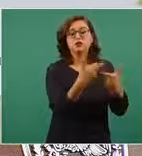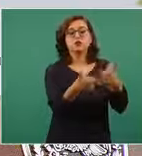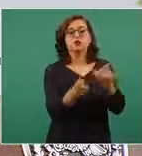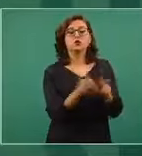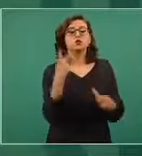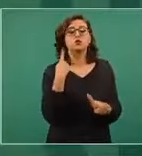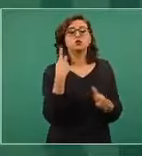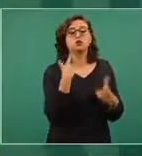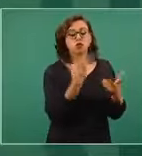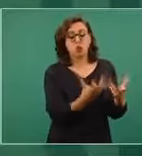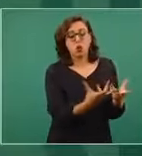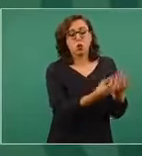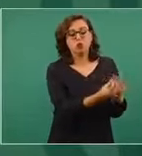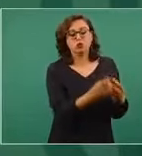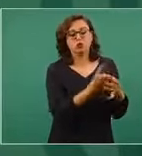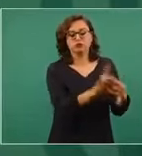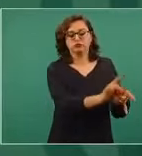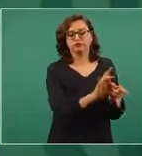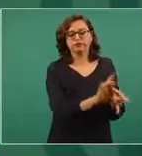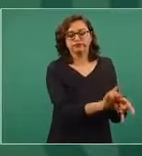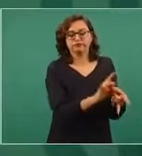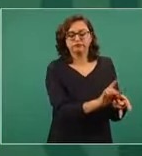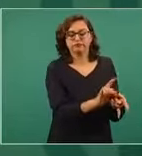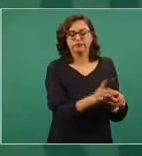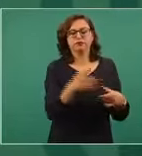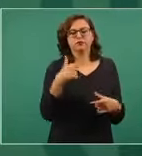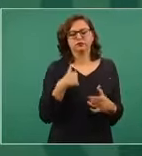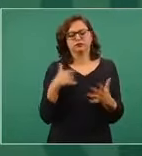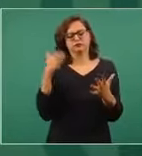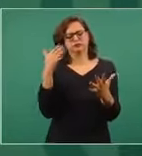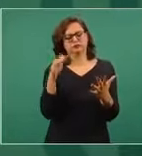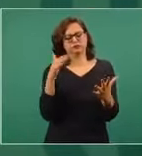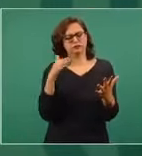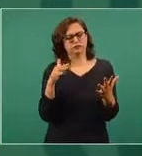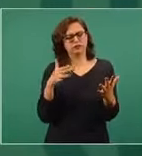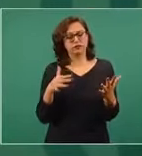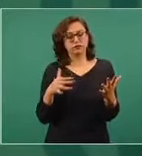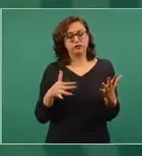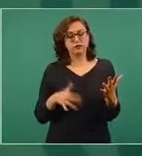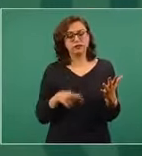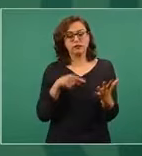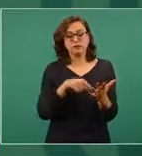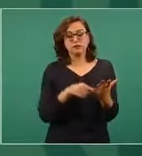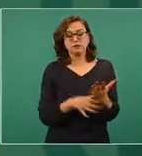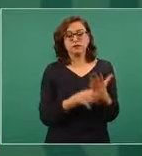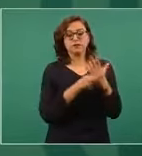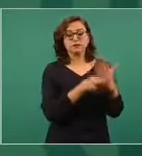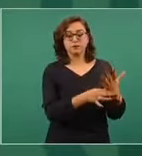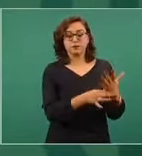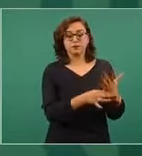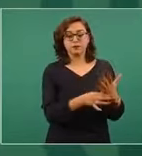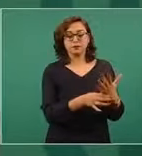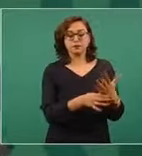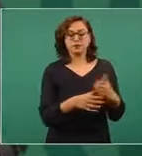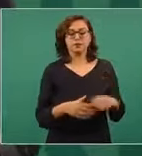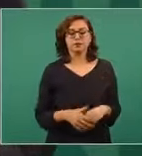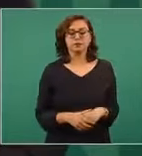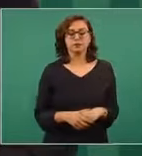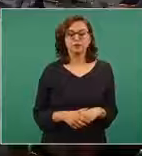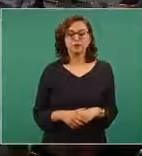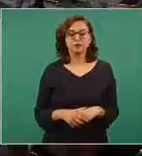Entonces, estaba yo leyendo que el presidente o un